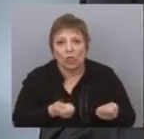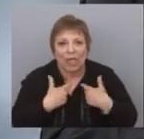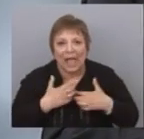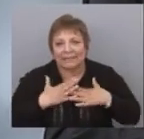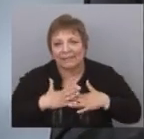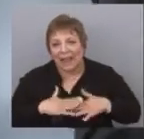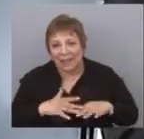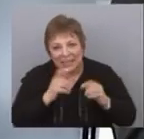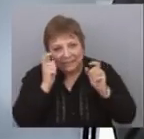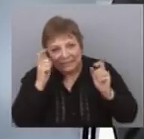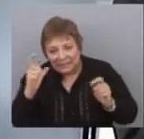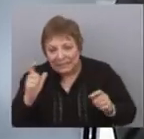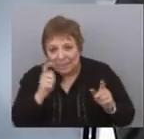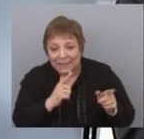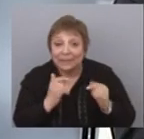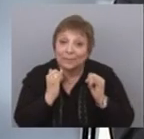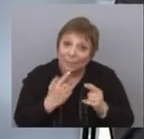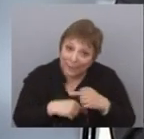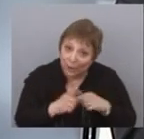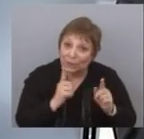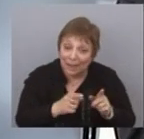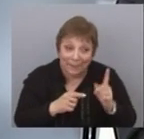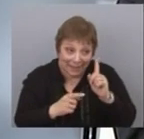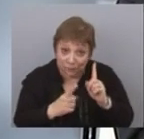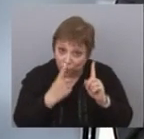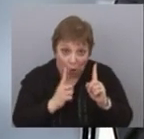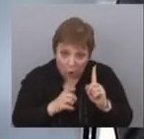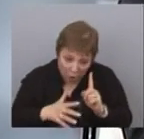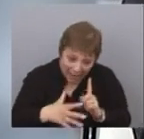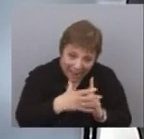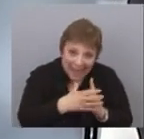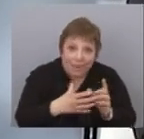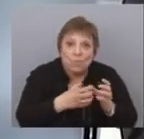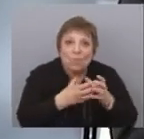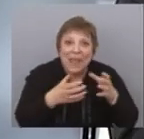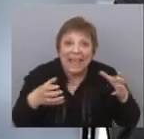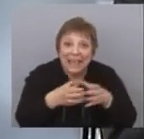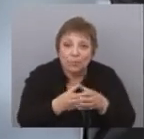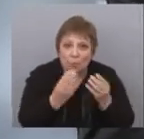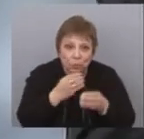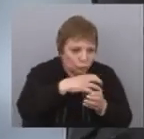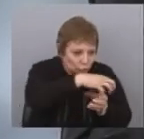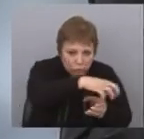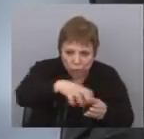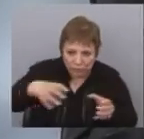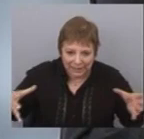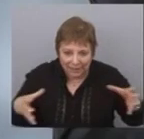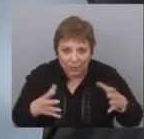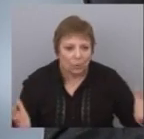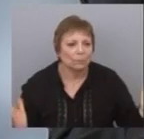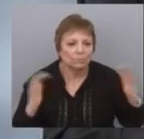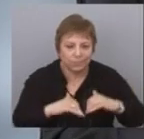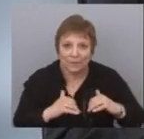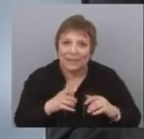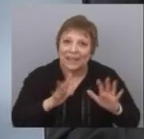a todos. Pero también hay equipo, hay mucho equipo. Y es un equipo que viene trabajando desde hace 10 años con